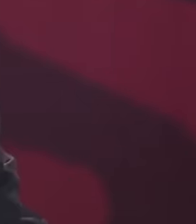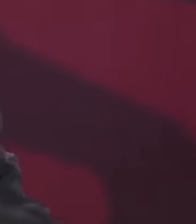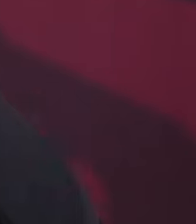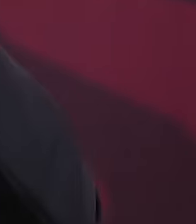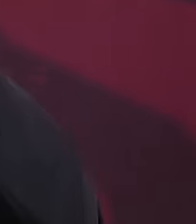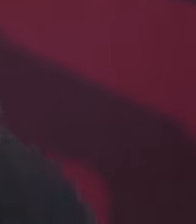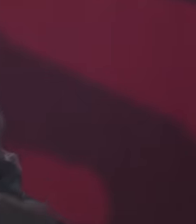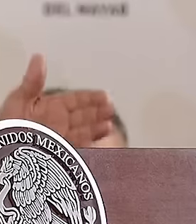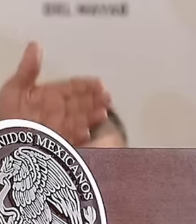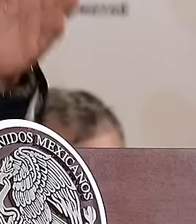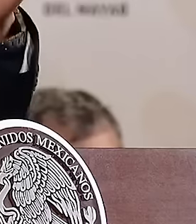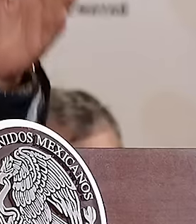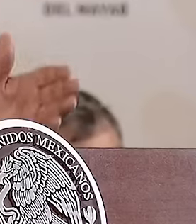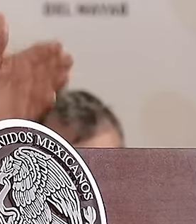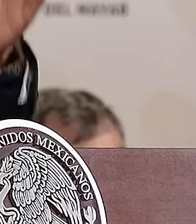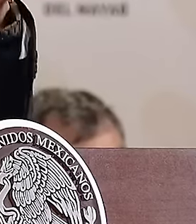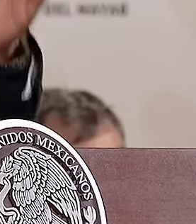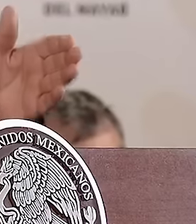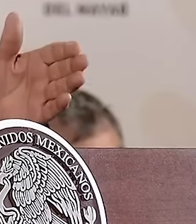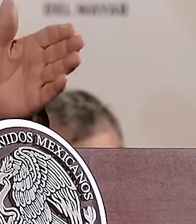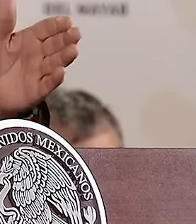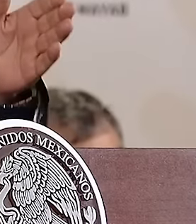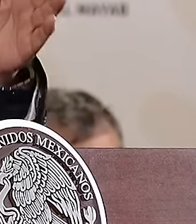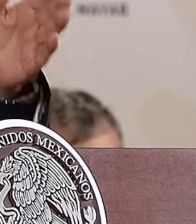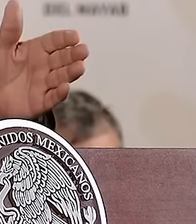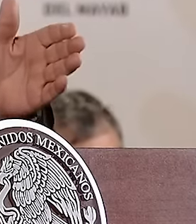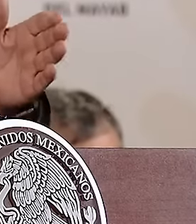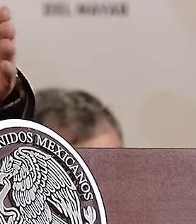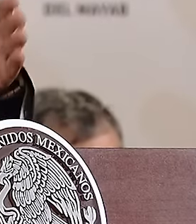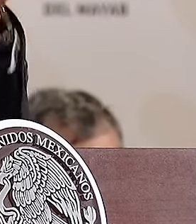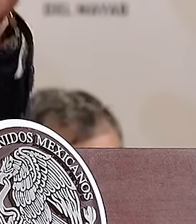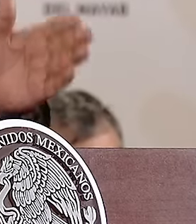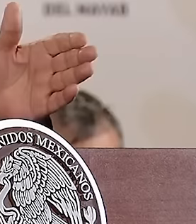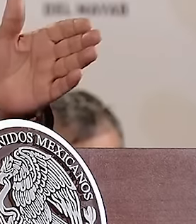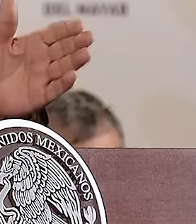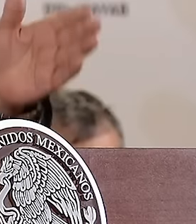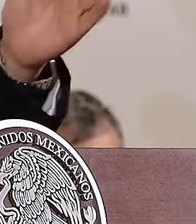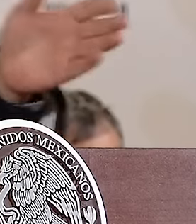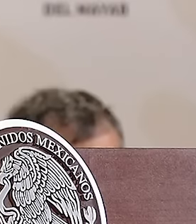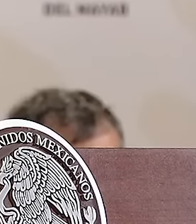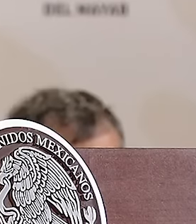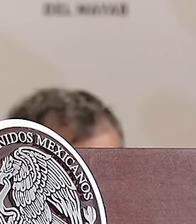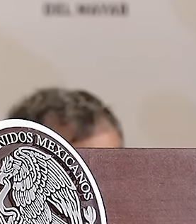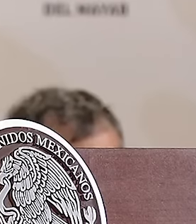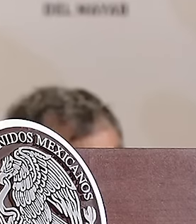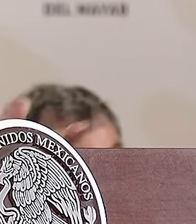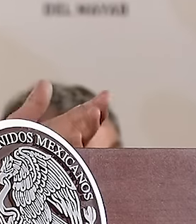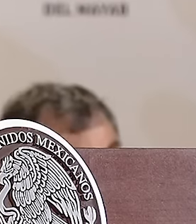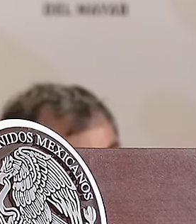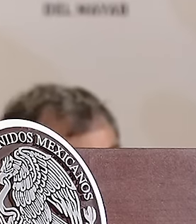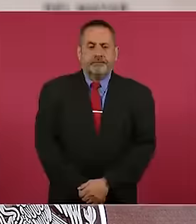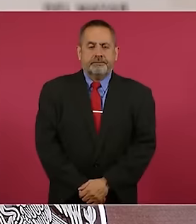colocarla en la parte húmeda de la presa y ya concluir los trabajos para evitar las filtraciones que